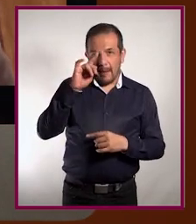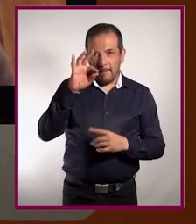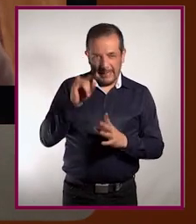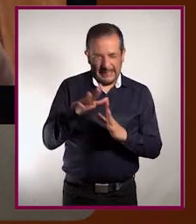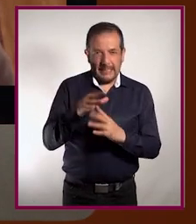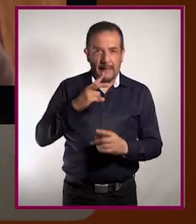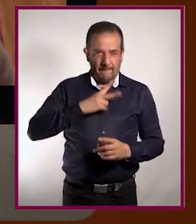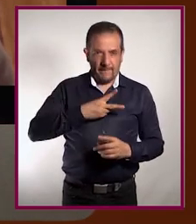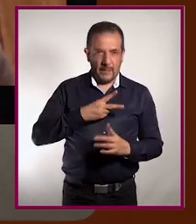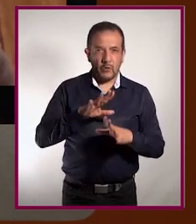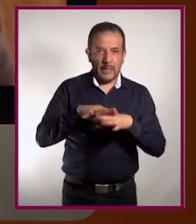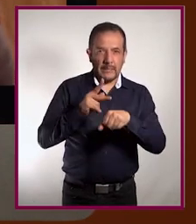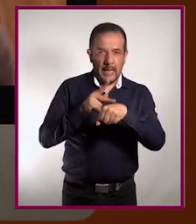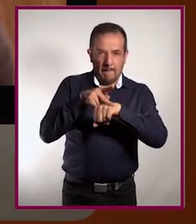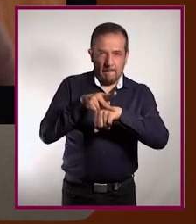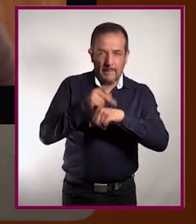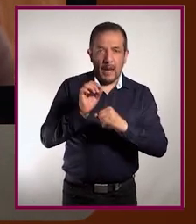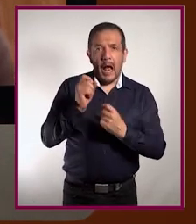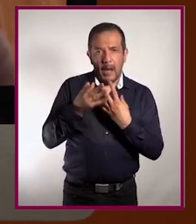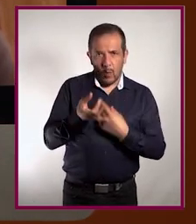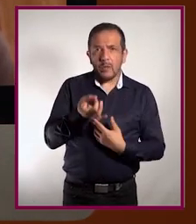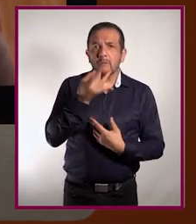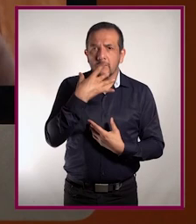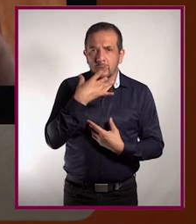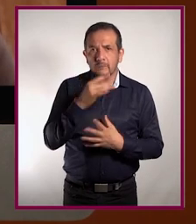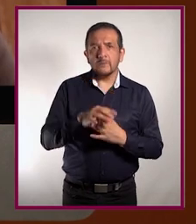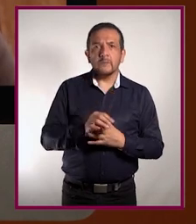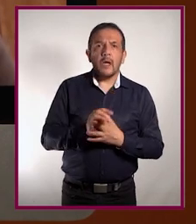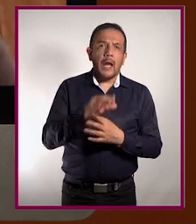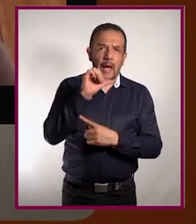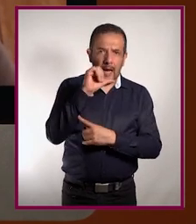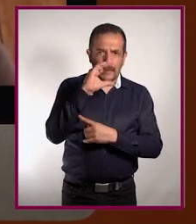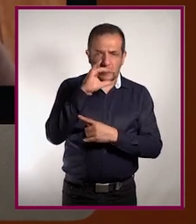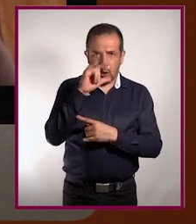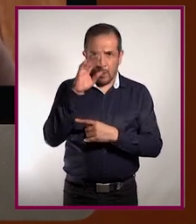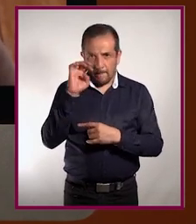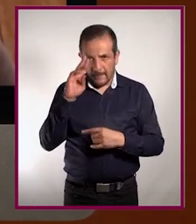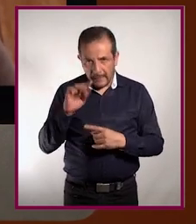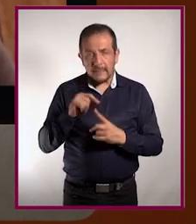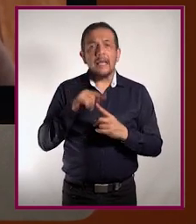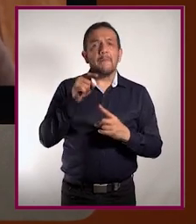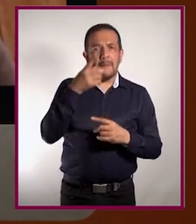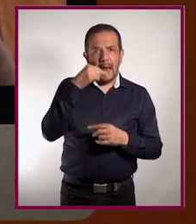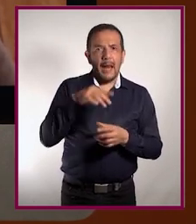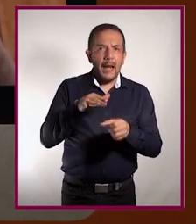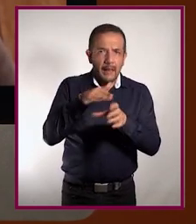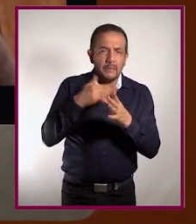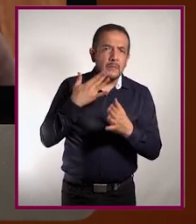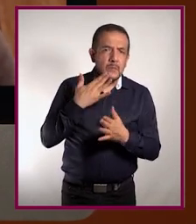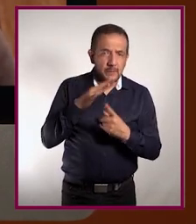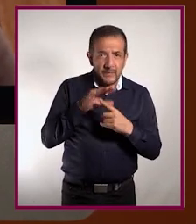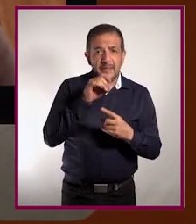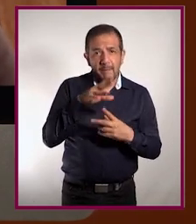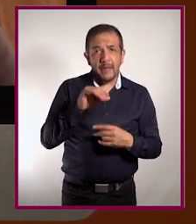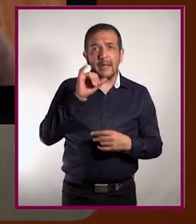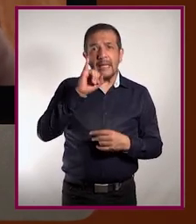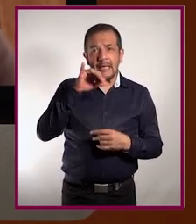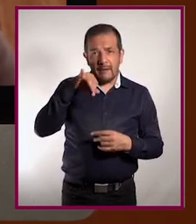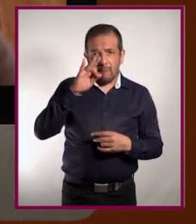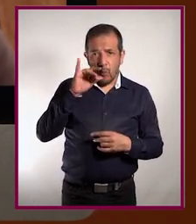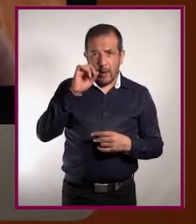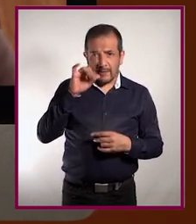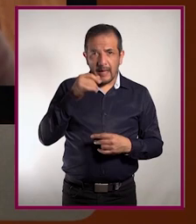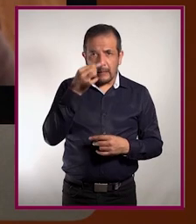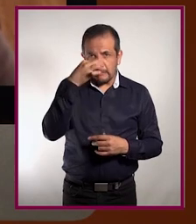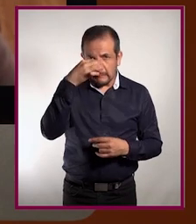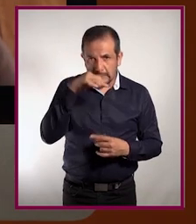que les comentaba hace un momento, que hay algunos antivirales como el aciclovir que son muy útiles para eso. En el caso de la influenza, por